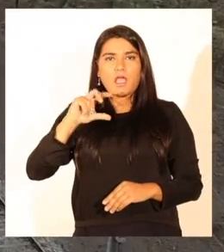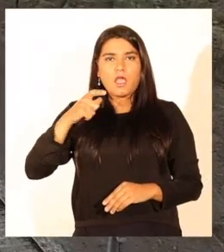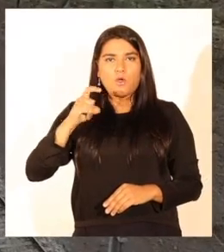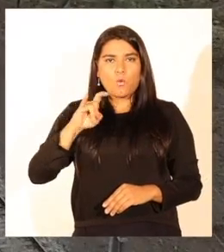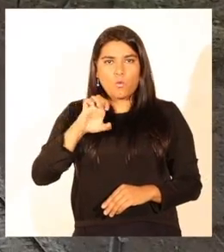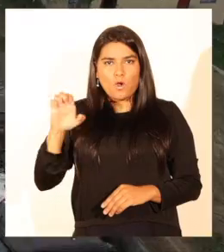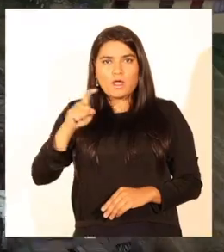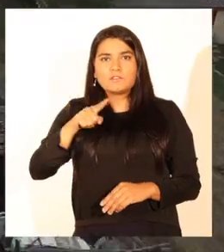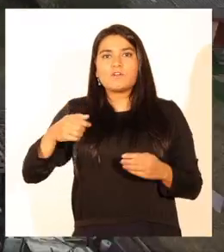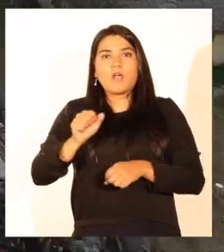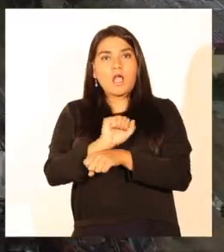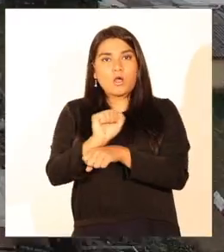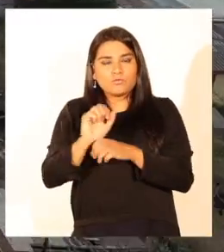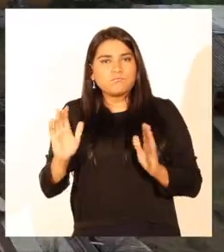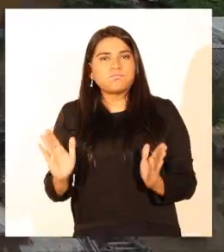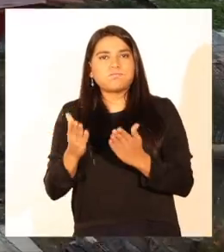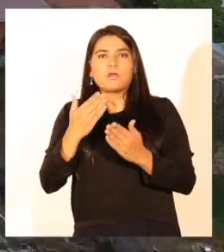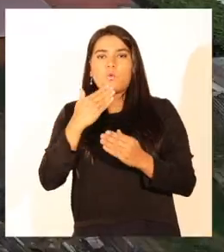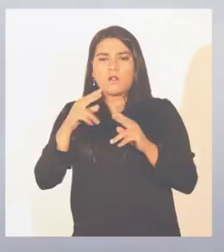livianos.